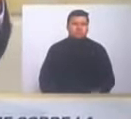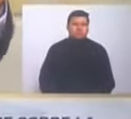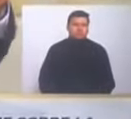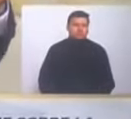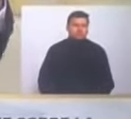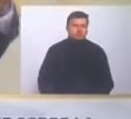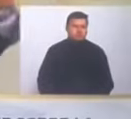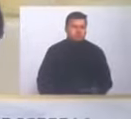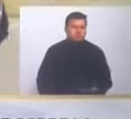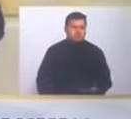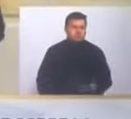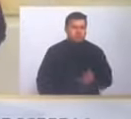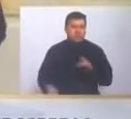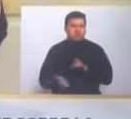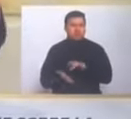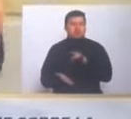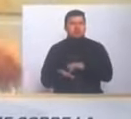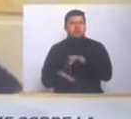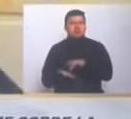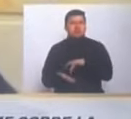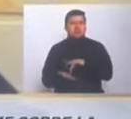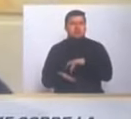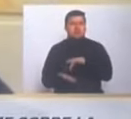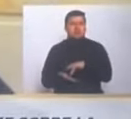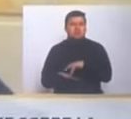Existe un pasivo pensional.